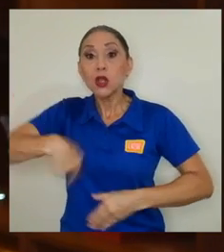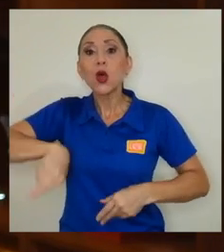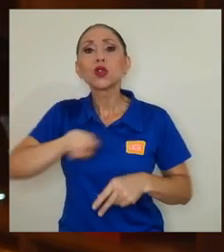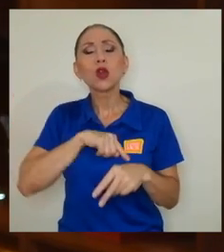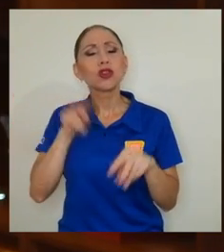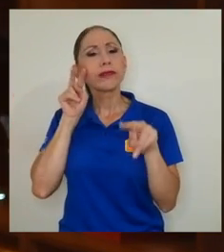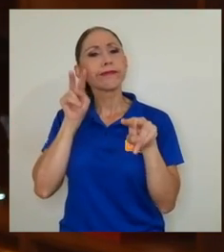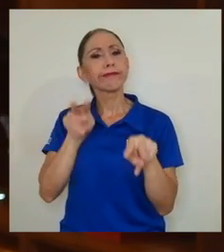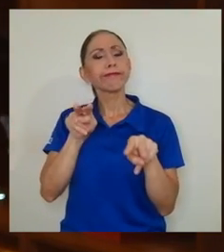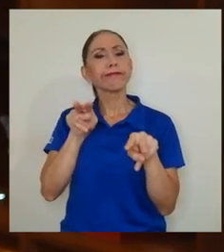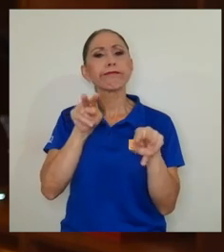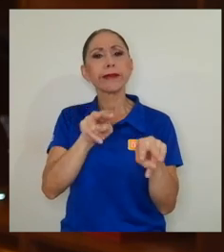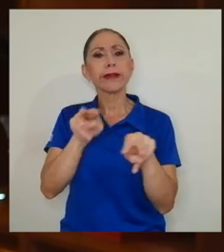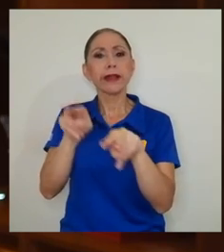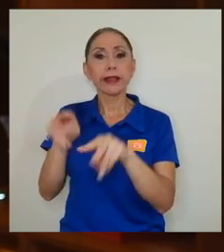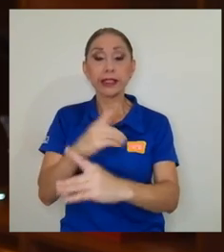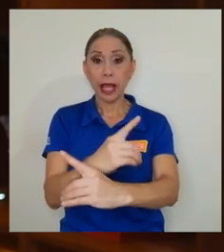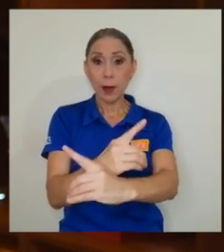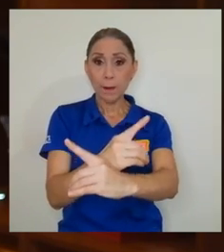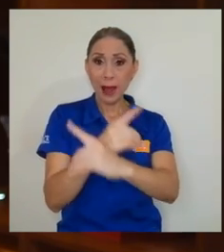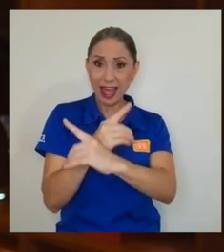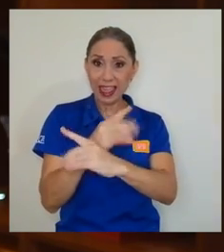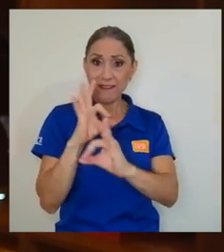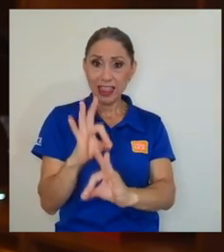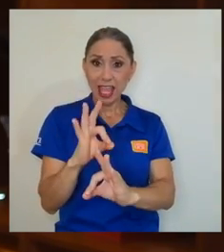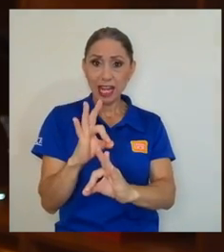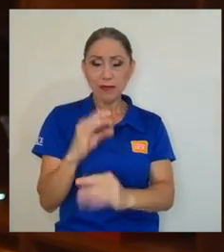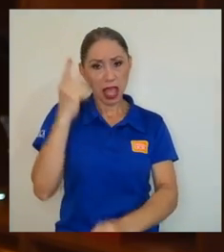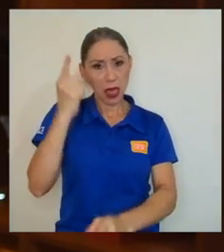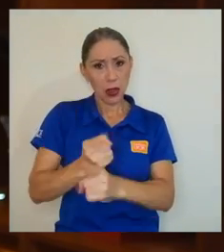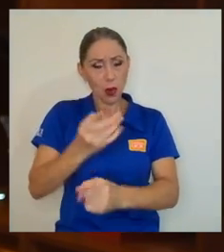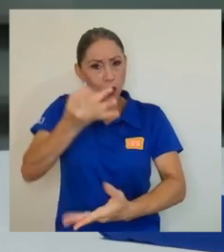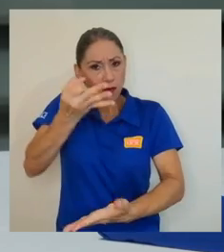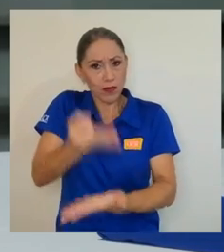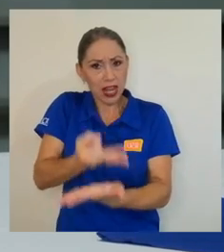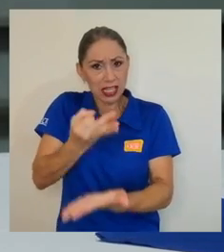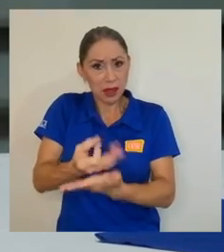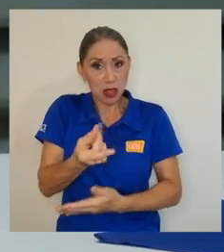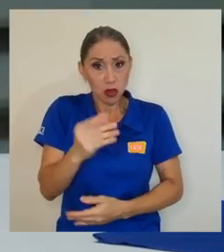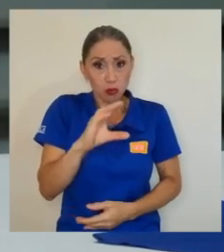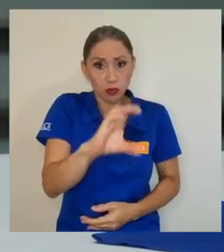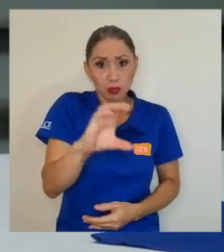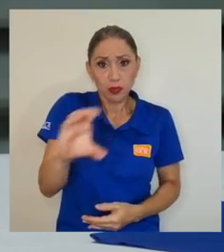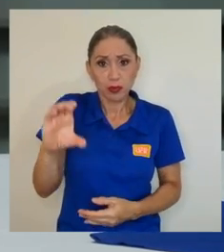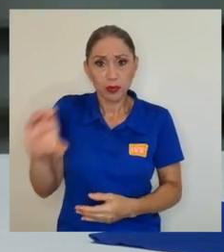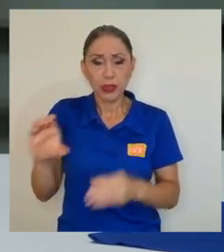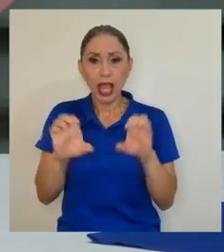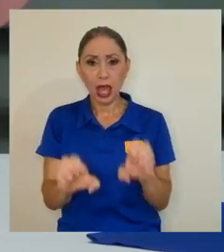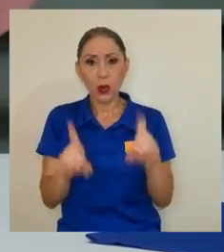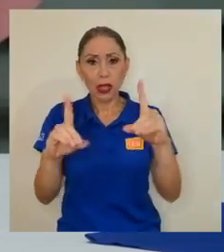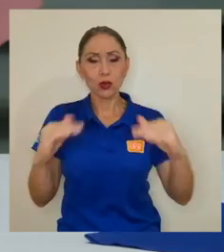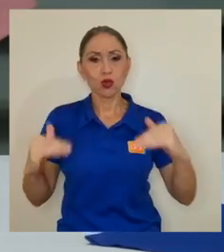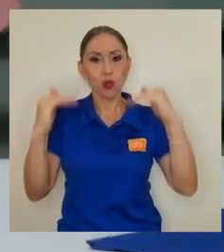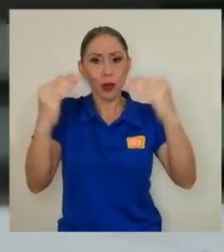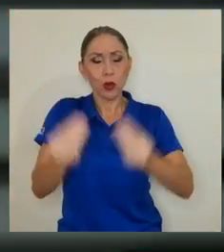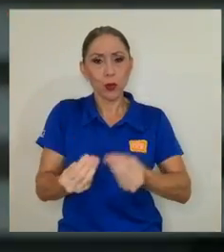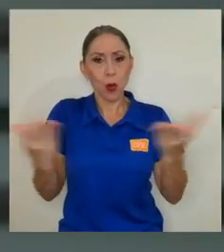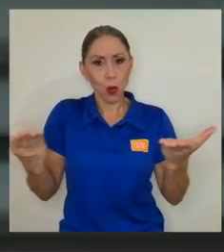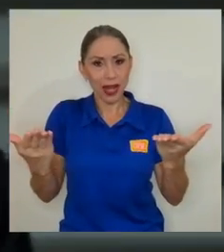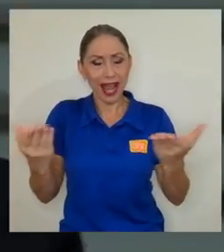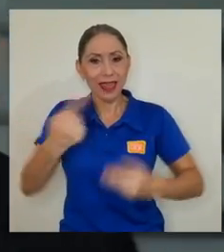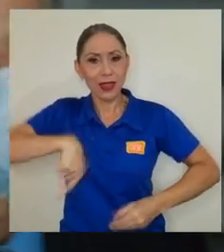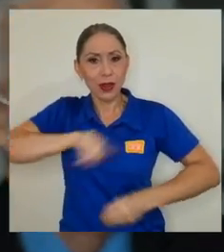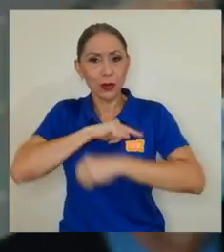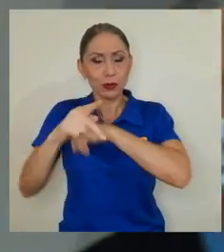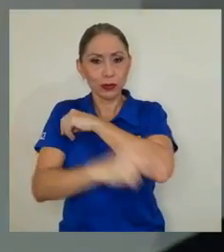vigilantes para defender un adecuado financiamiento para la educación superior pública